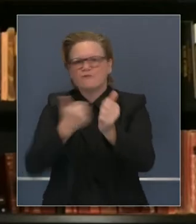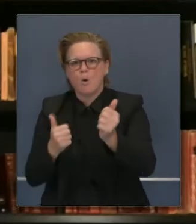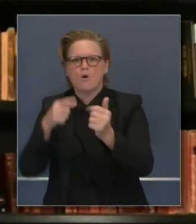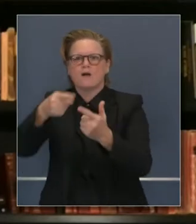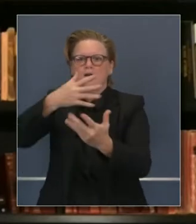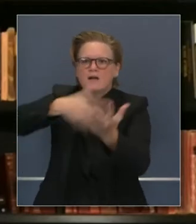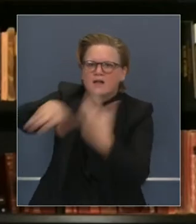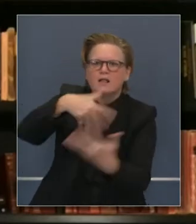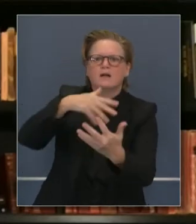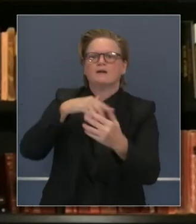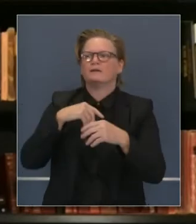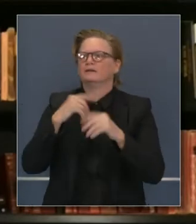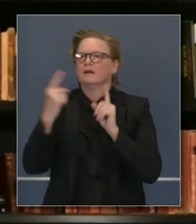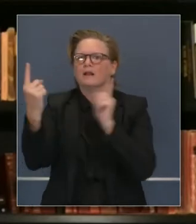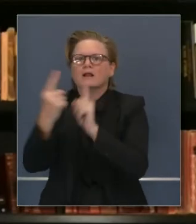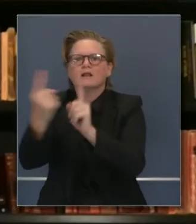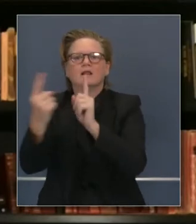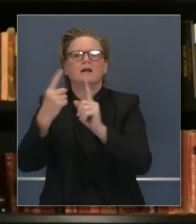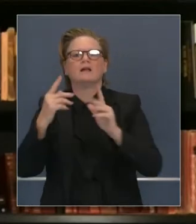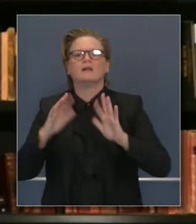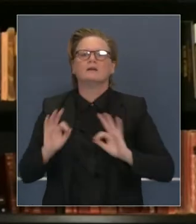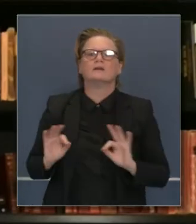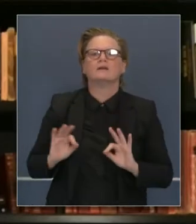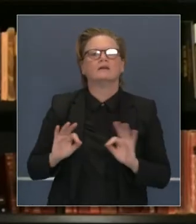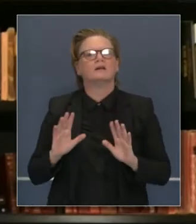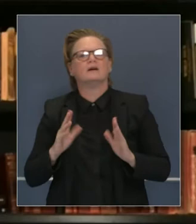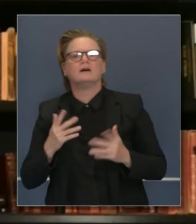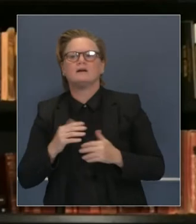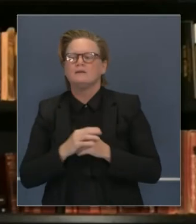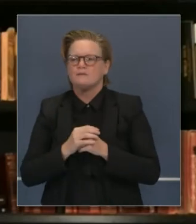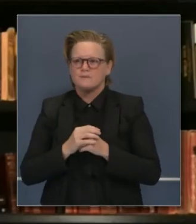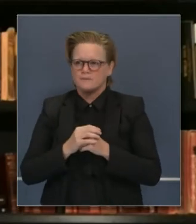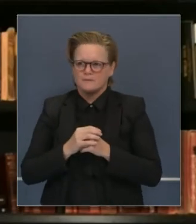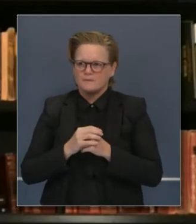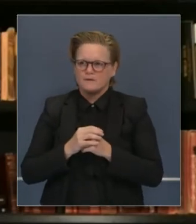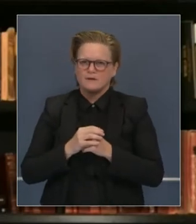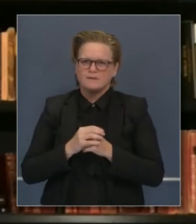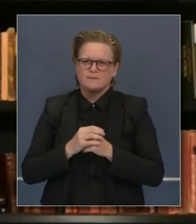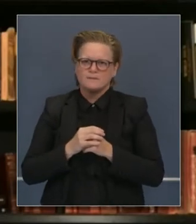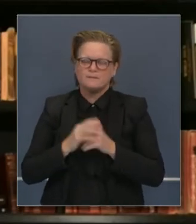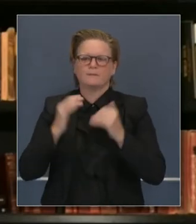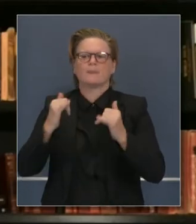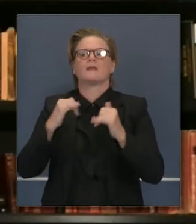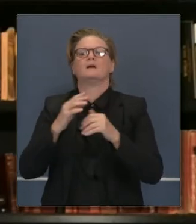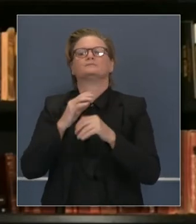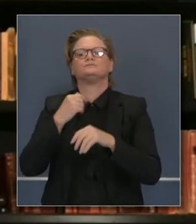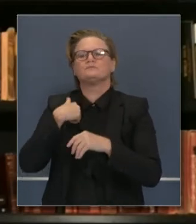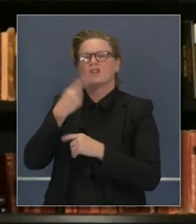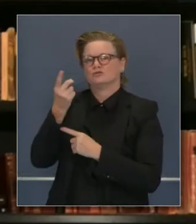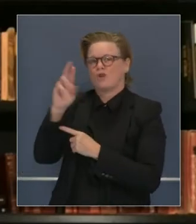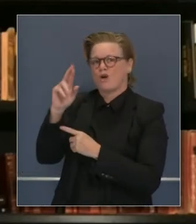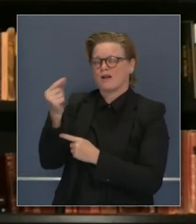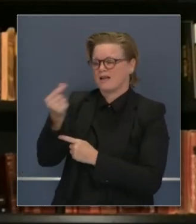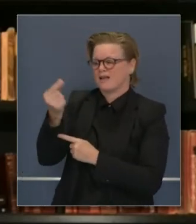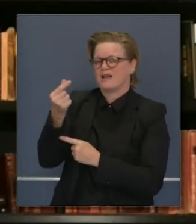mascarillas y evitar aglomerarse con otras personas para evitar la propagación. Con eso le voy a pedir al Dr. Gally que